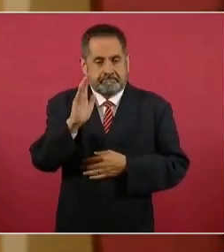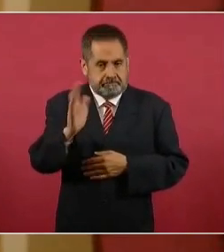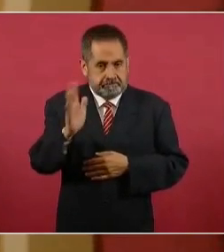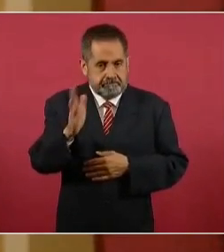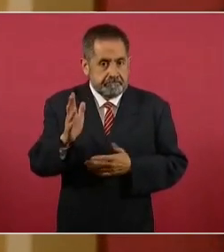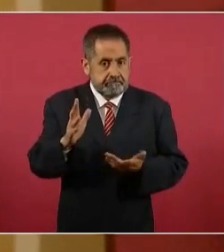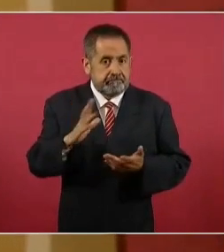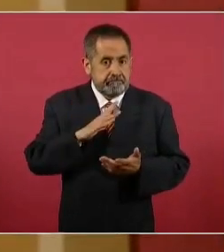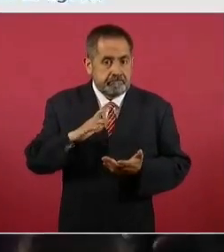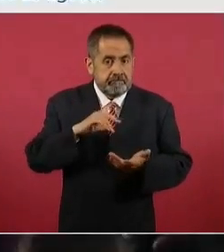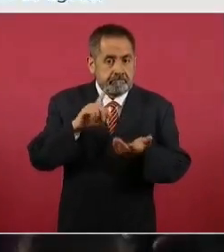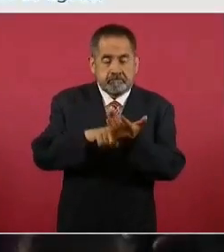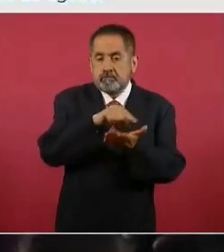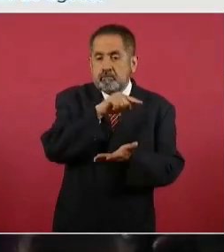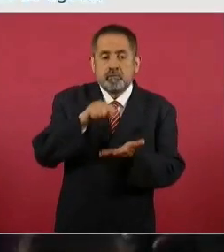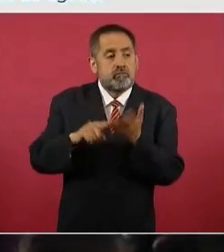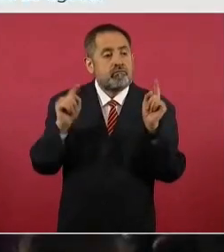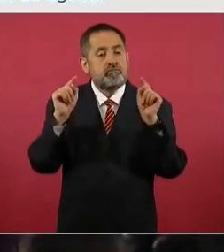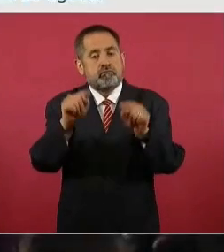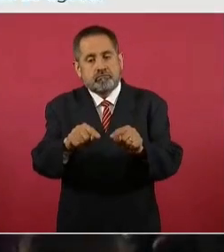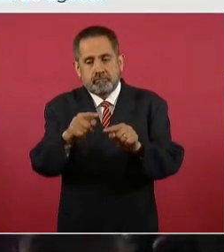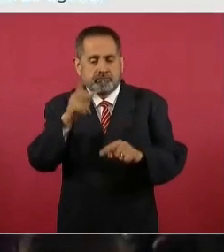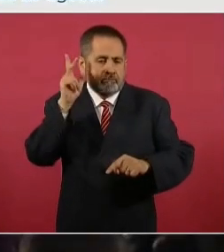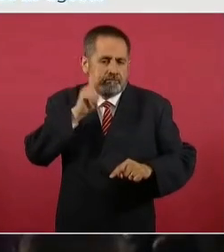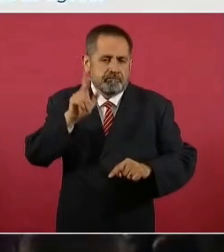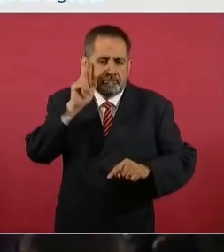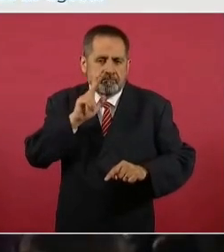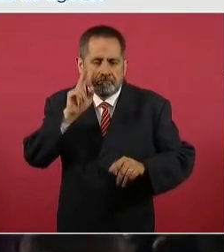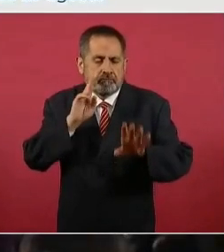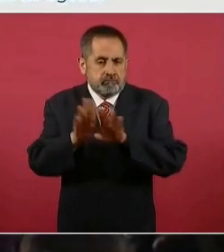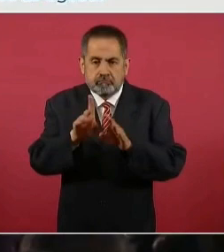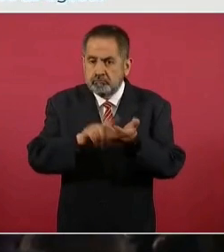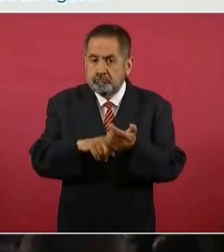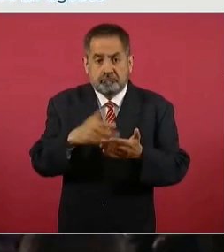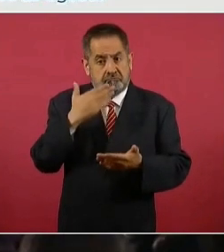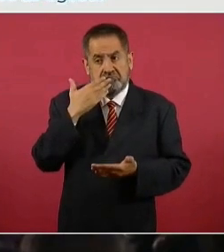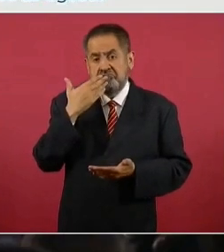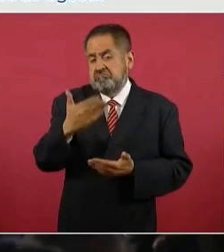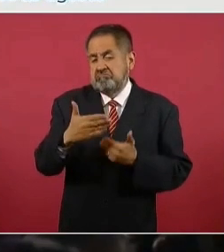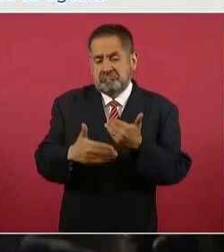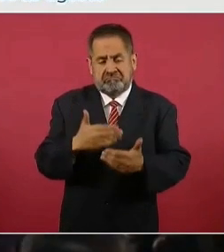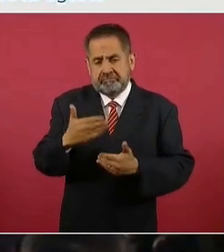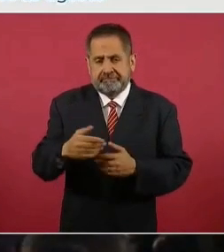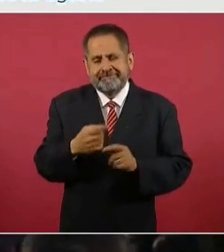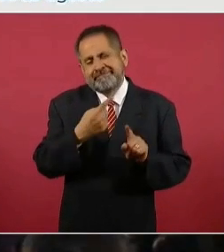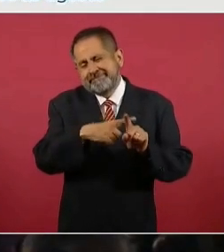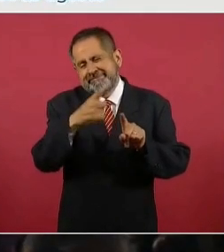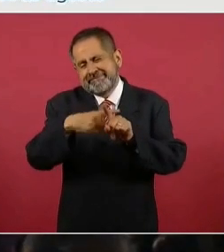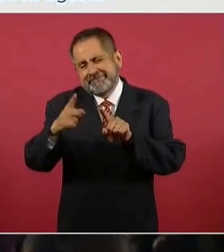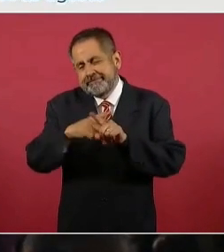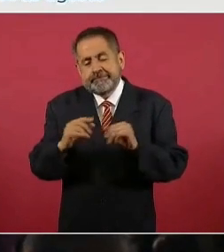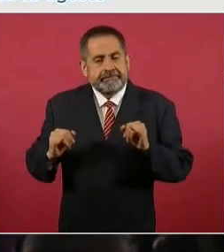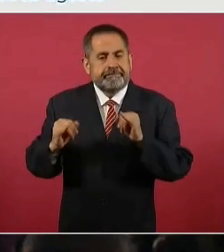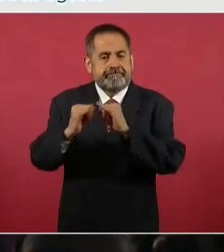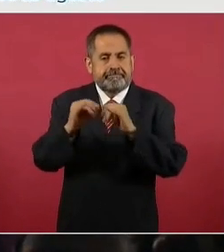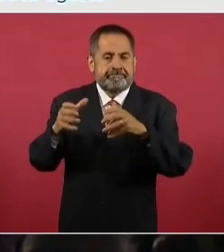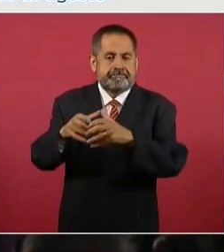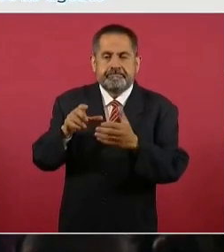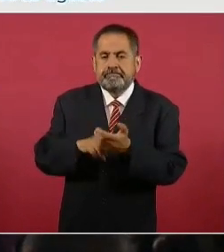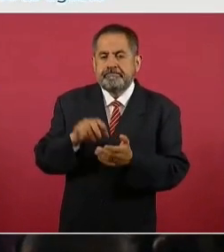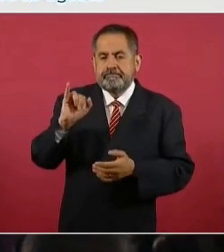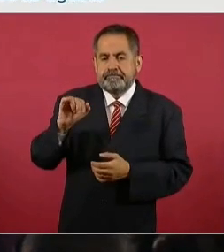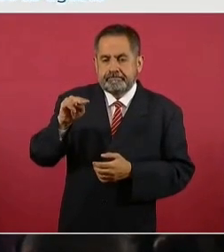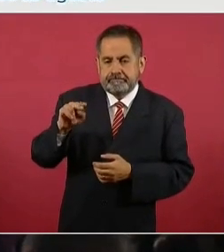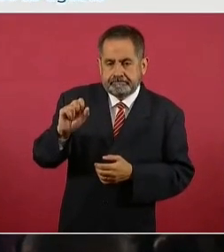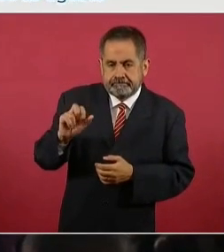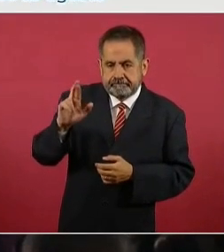un sitio público para ensayos clínicos de manera muy exitosa, varias otras instituciones de salud, el INER,